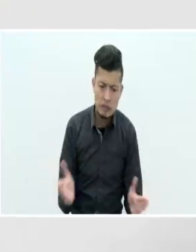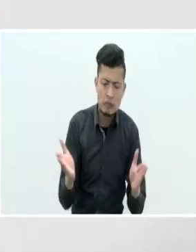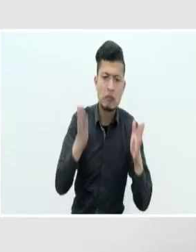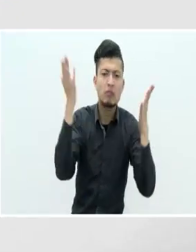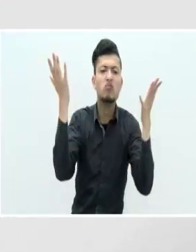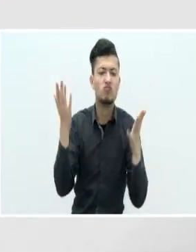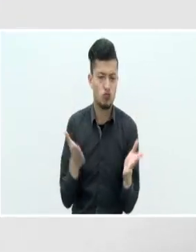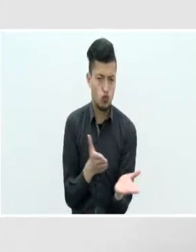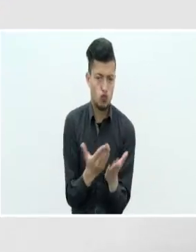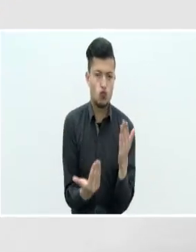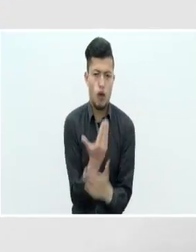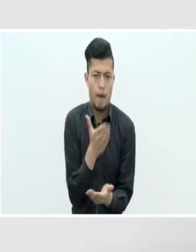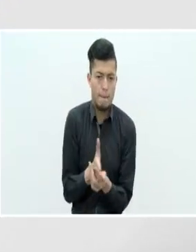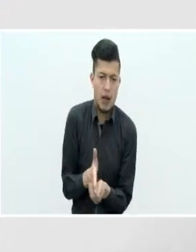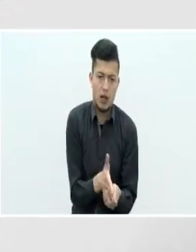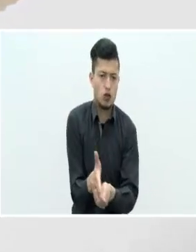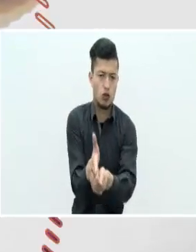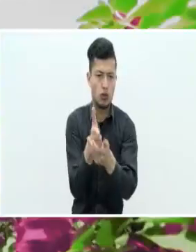formación.